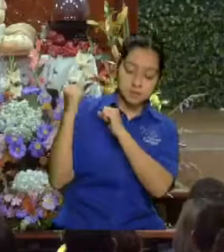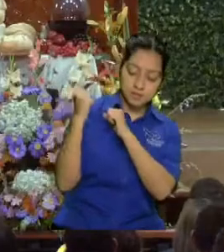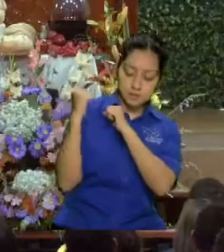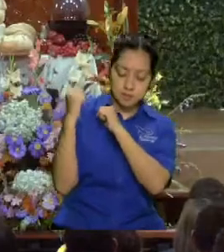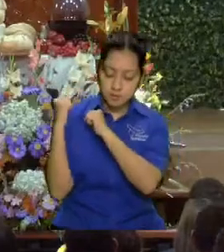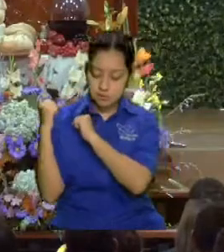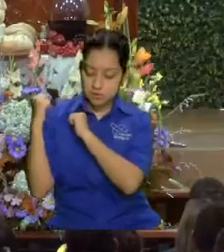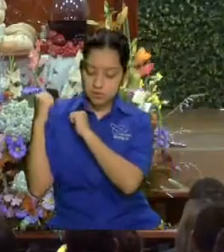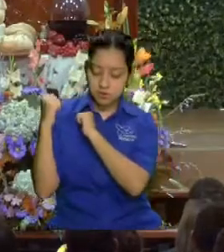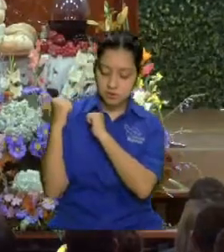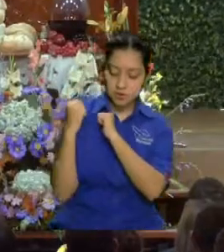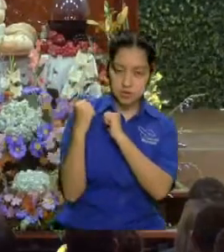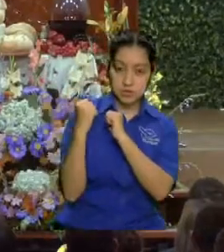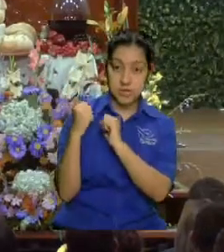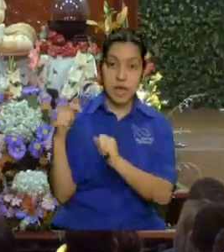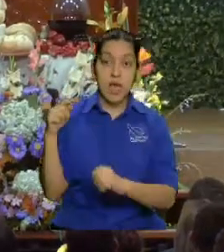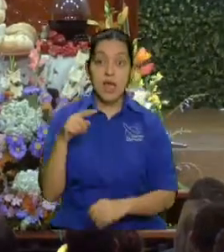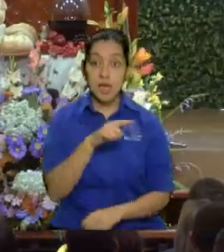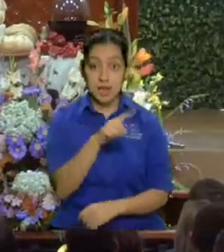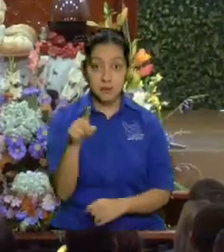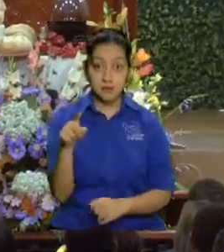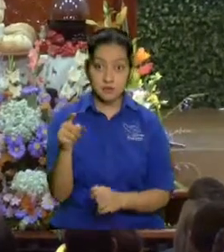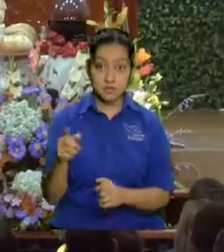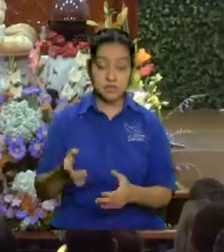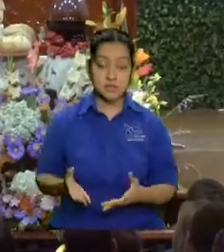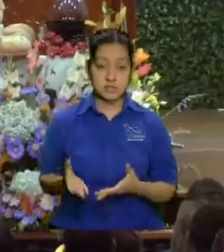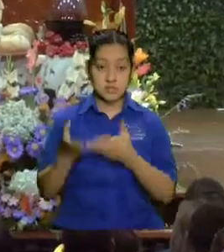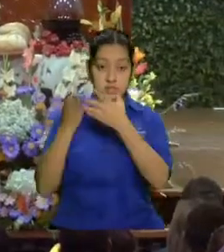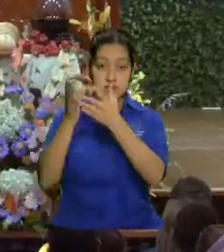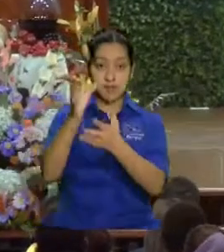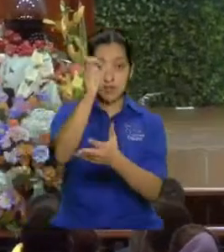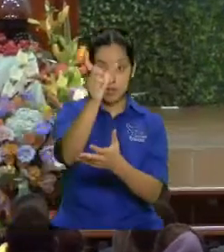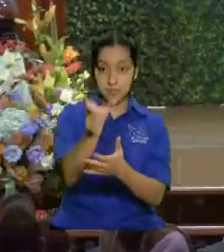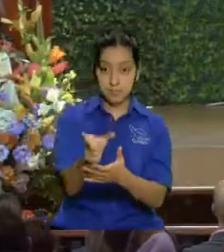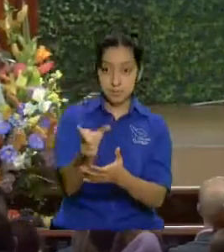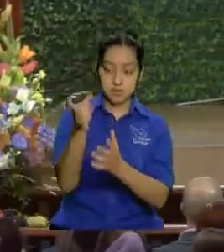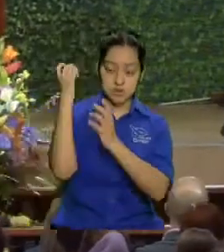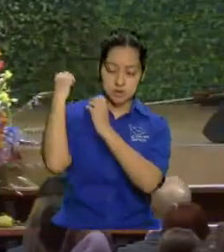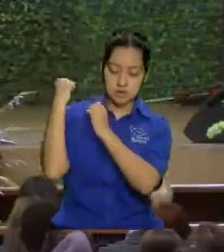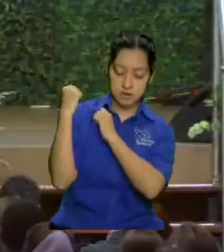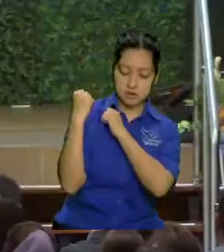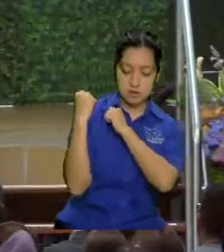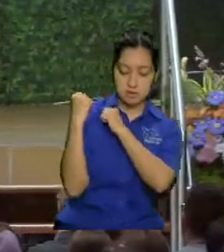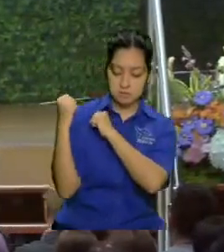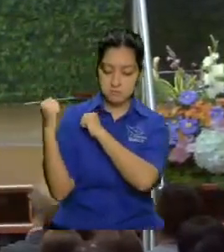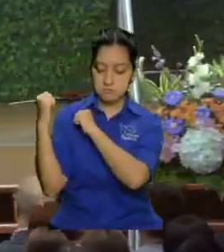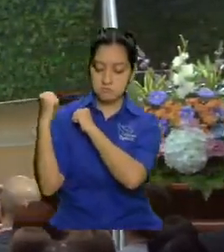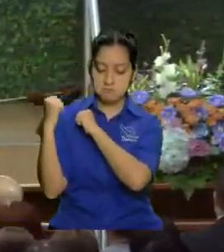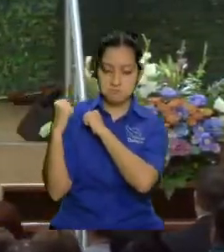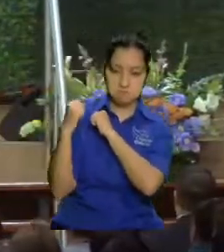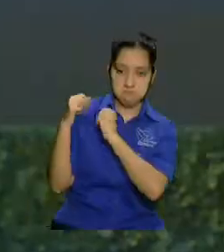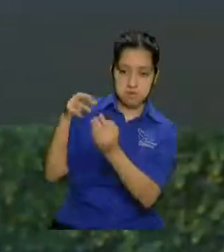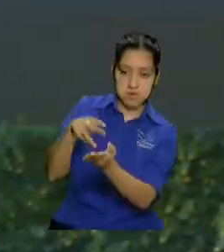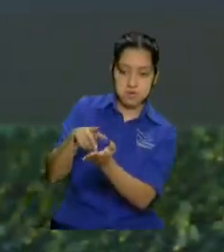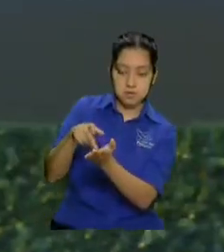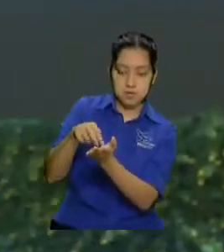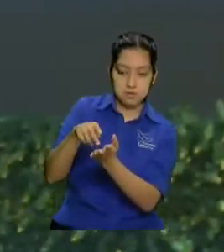ellos sacan a la potestad la llevan chineada y van caminando por determinados lugares